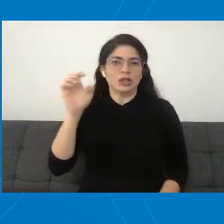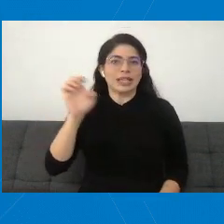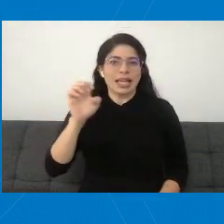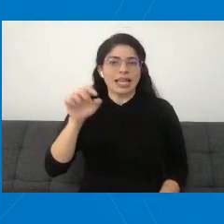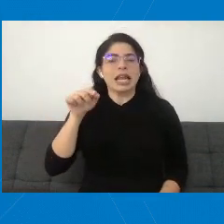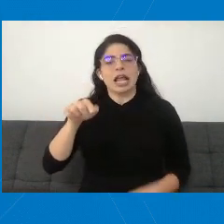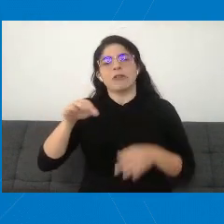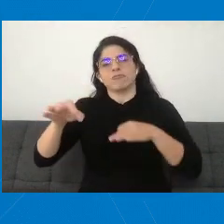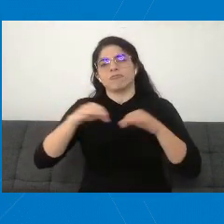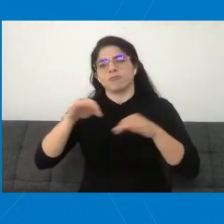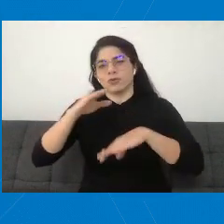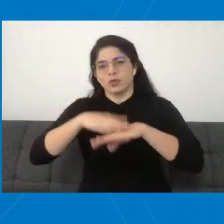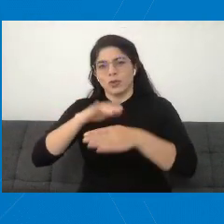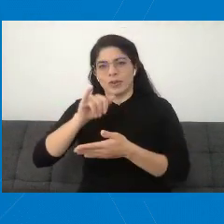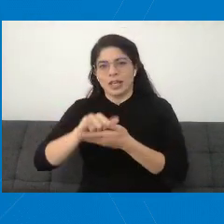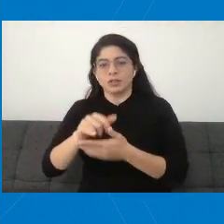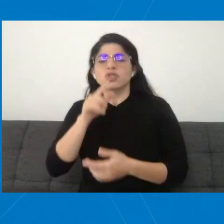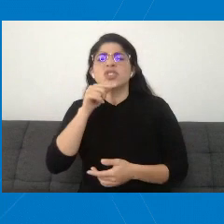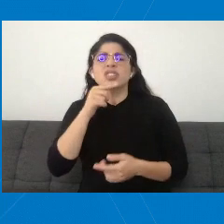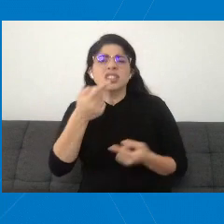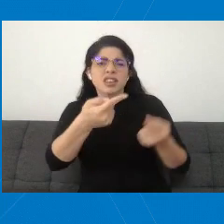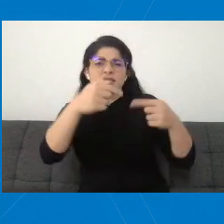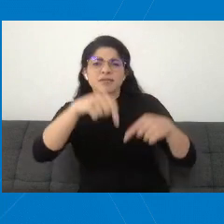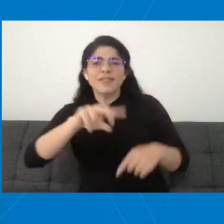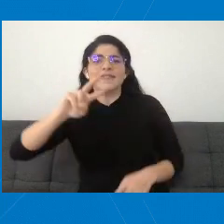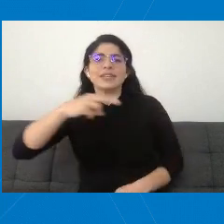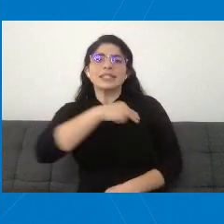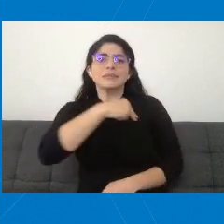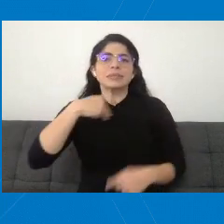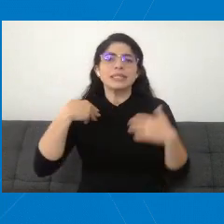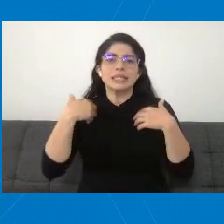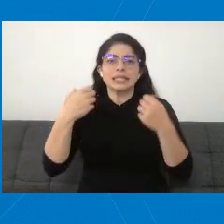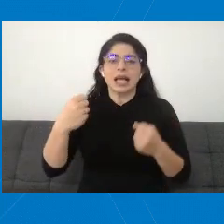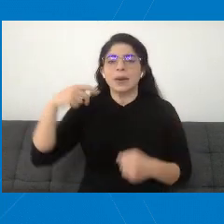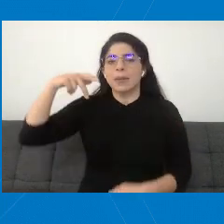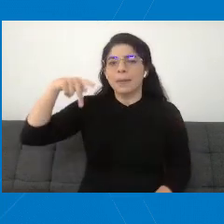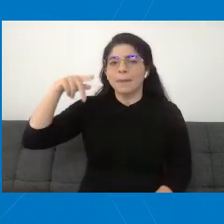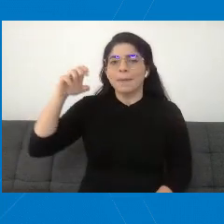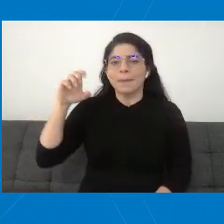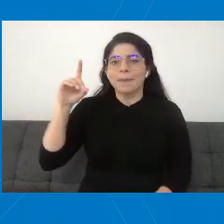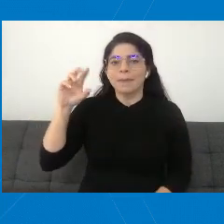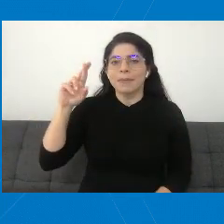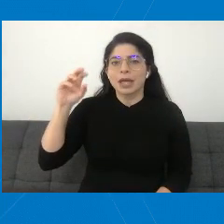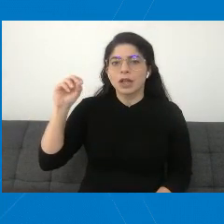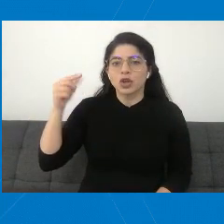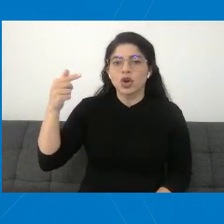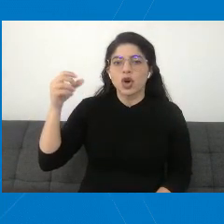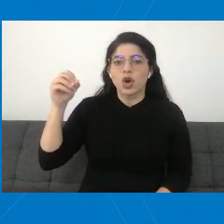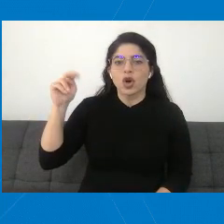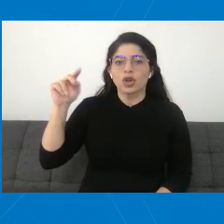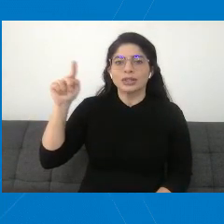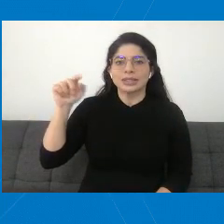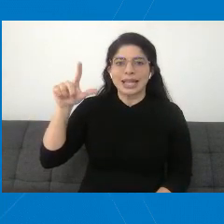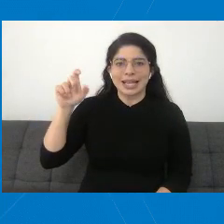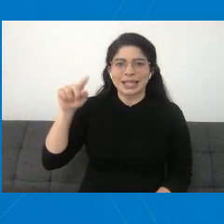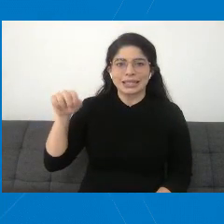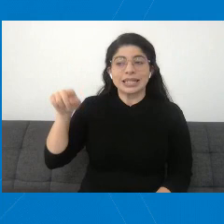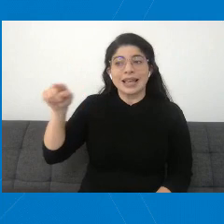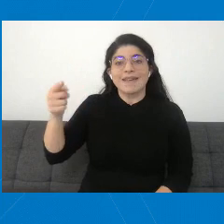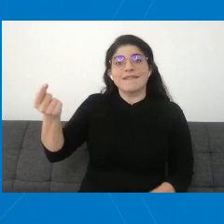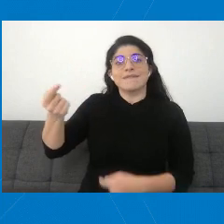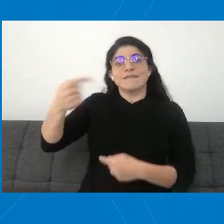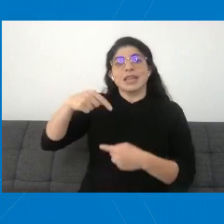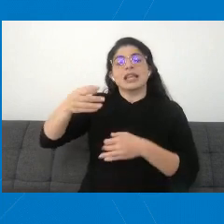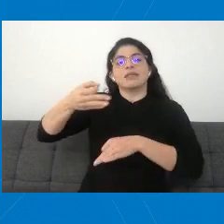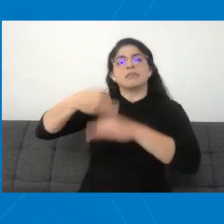esta tarde con el Viceministro de Salud, el doctor Pedro González, quien esta tarde nos acompaña en lugar del señor Ministro de Salud,